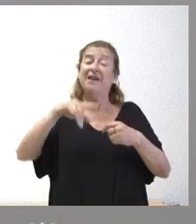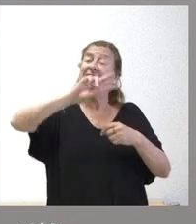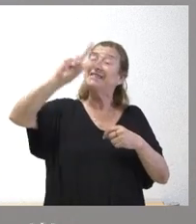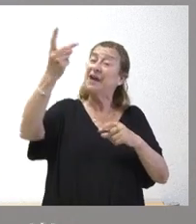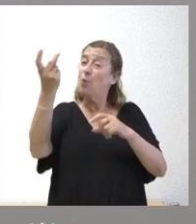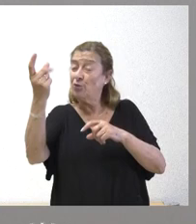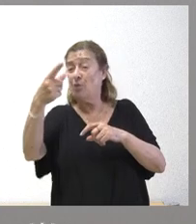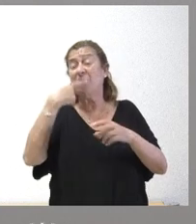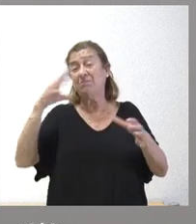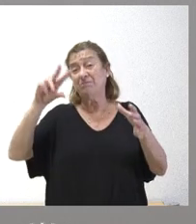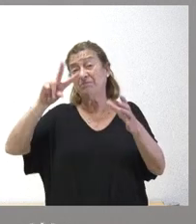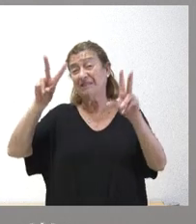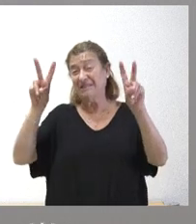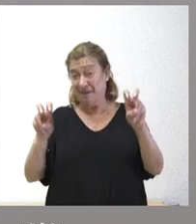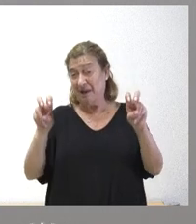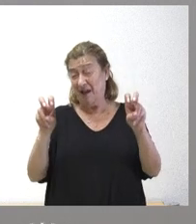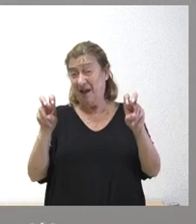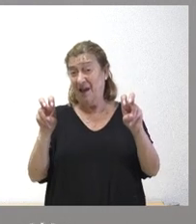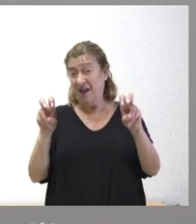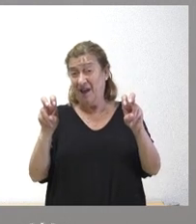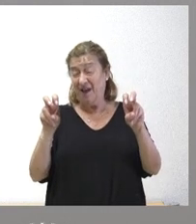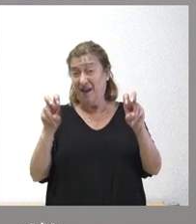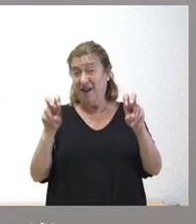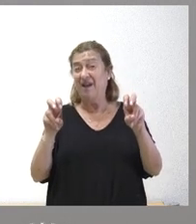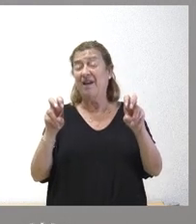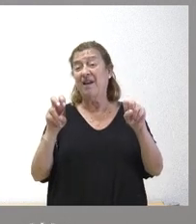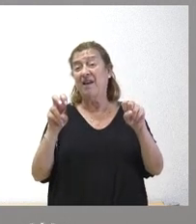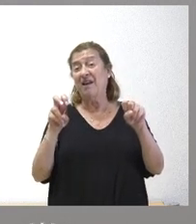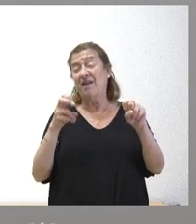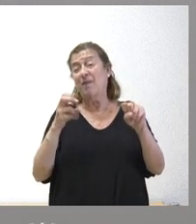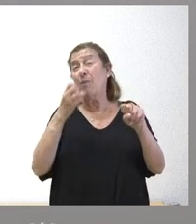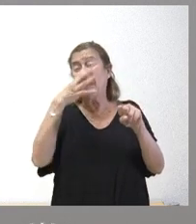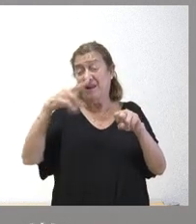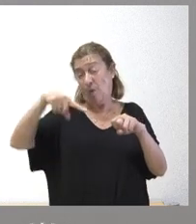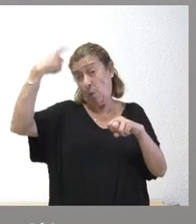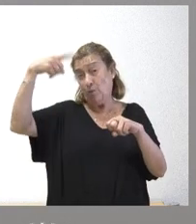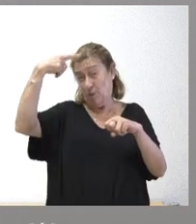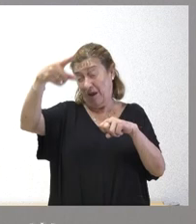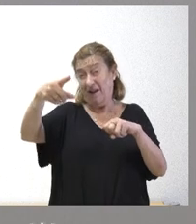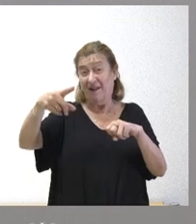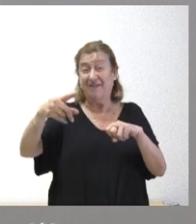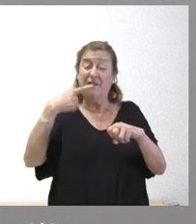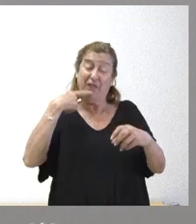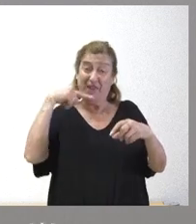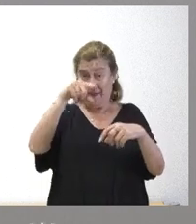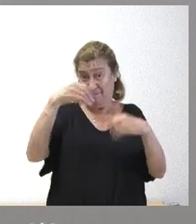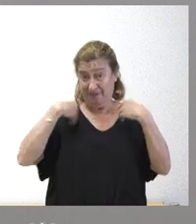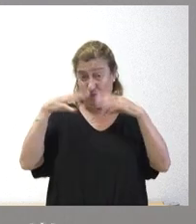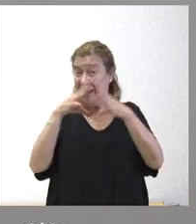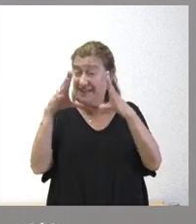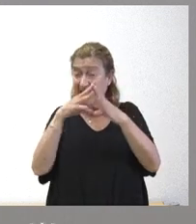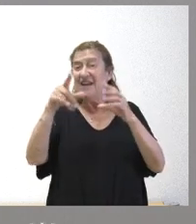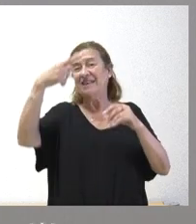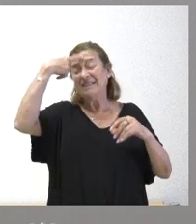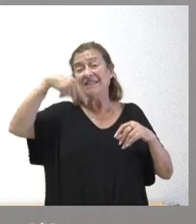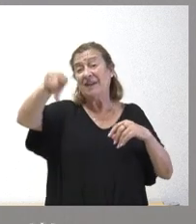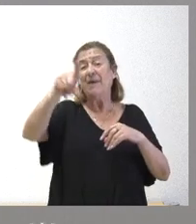el bien cultural que usted está señalando saben ustedes que